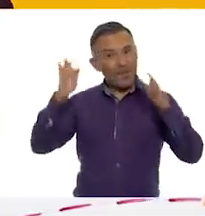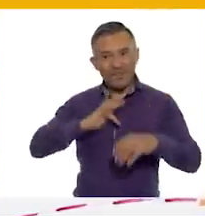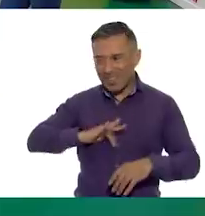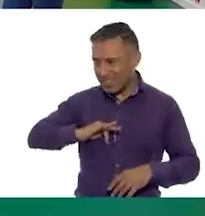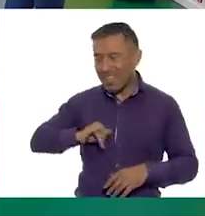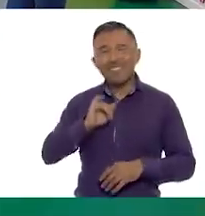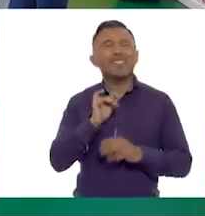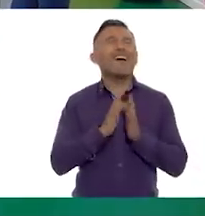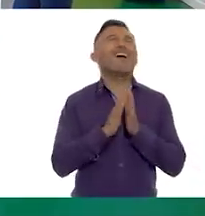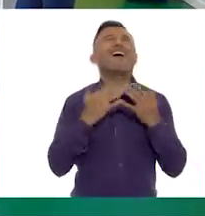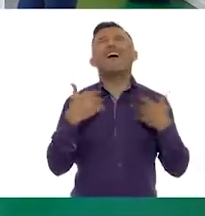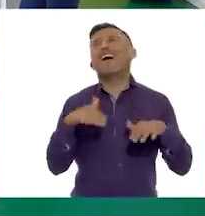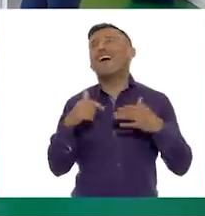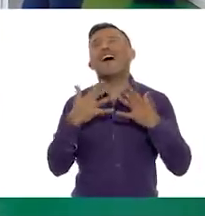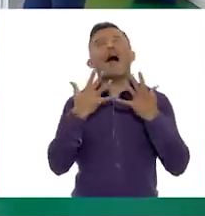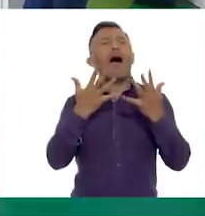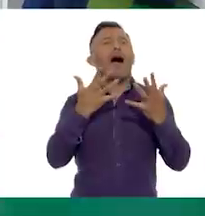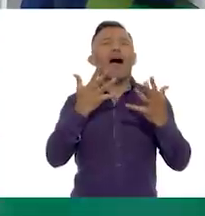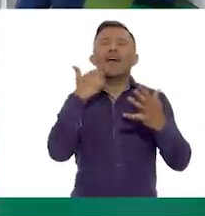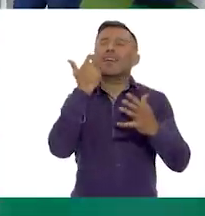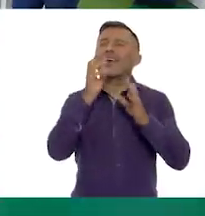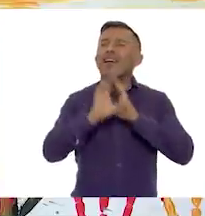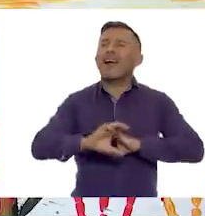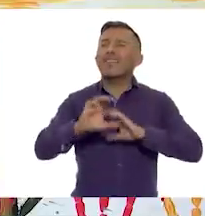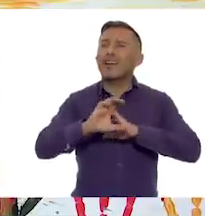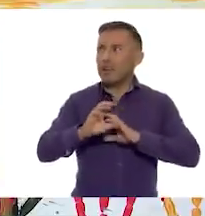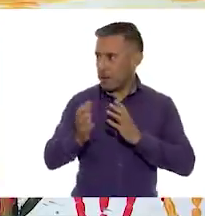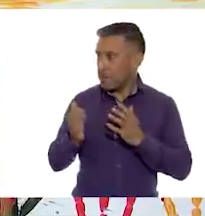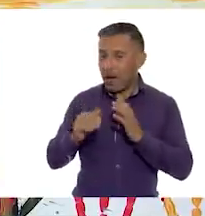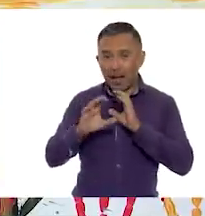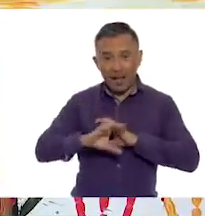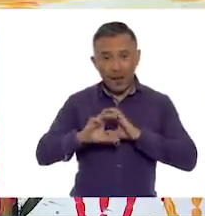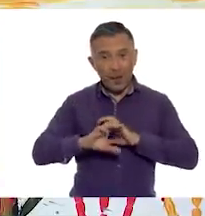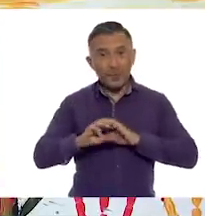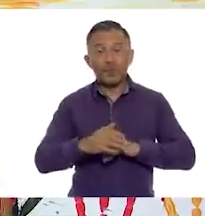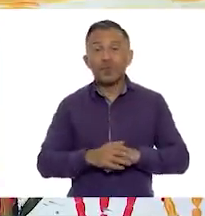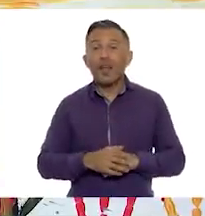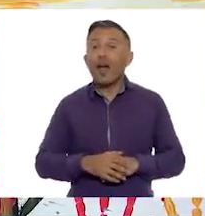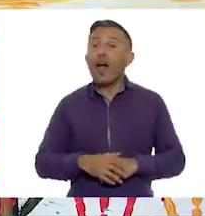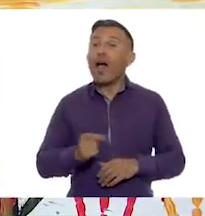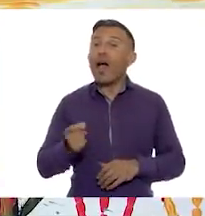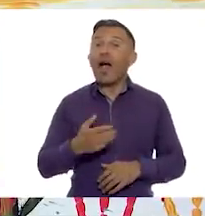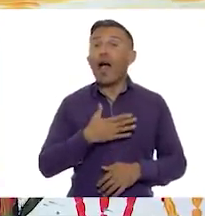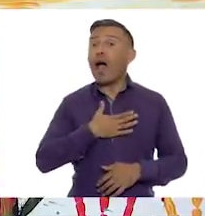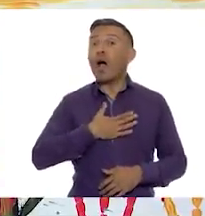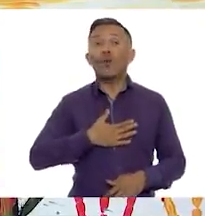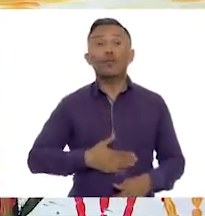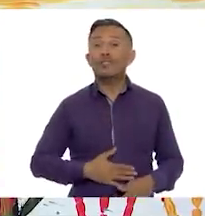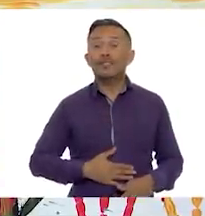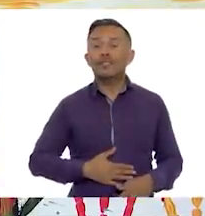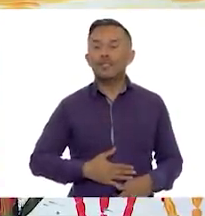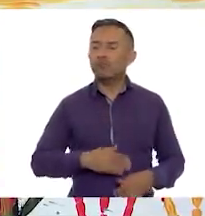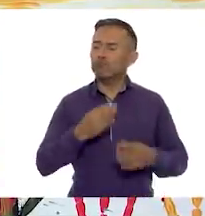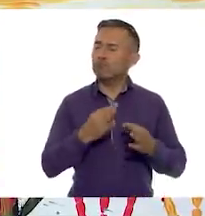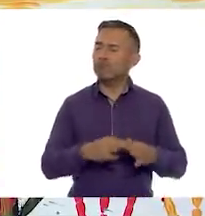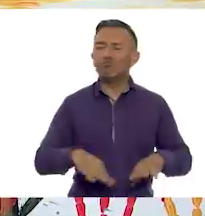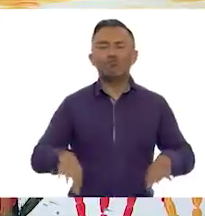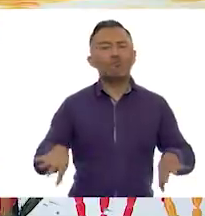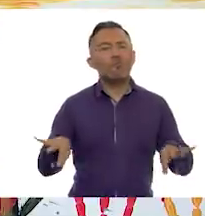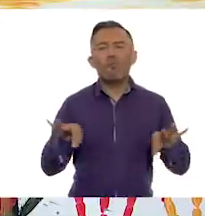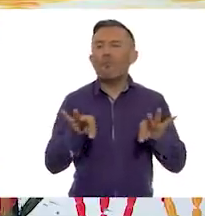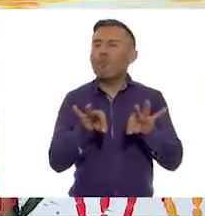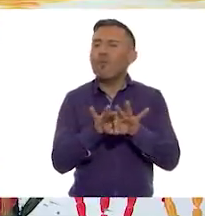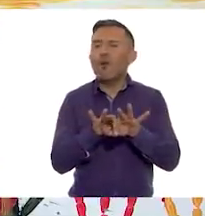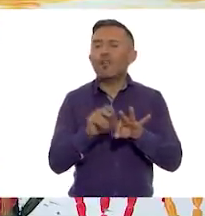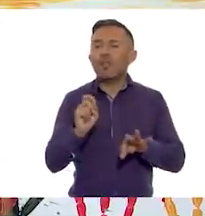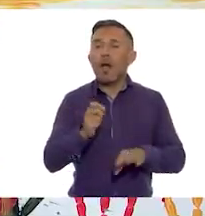cantar! ¡Ah, sí, cantemos! En justicia hay que dar lo que es